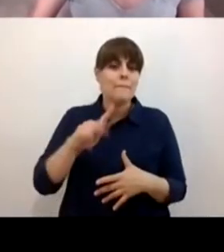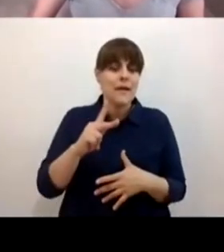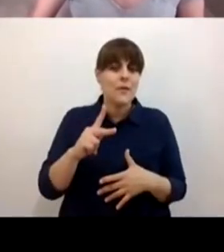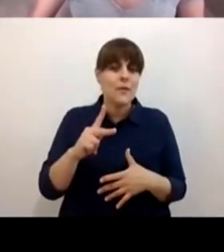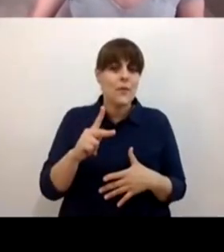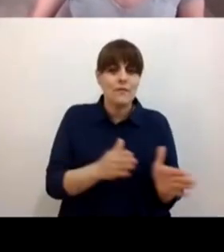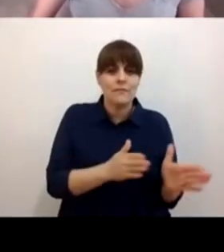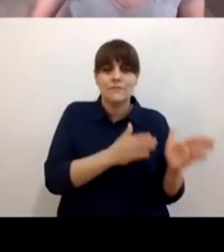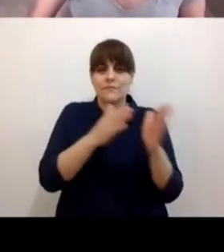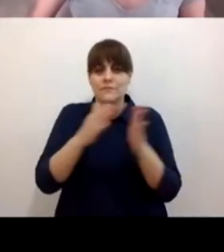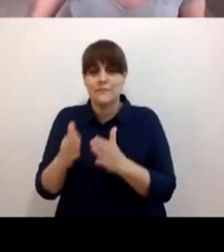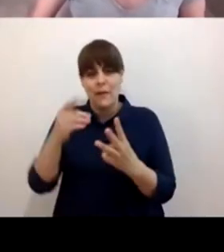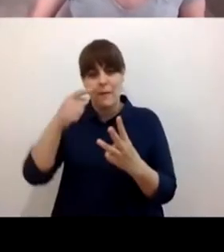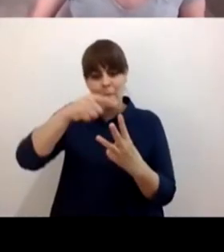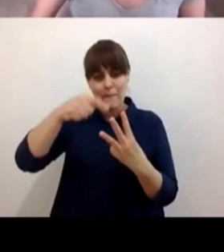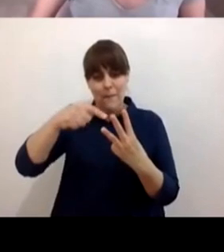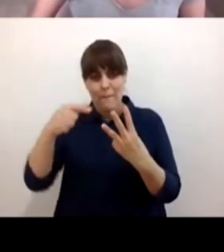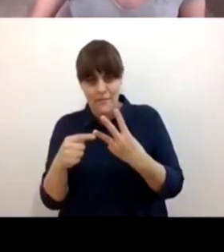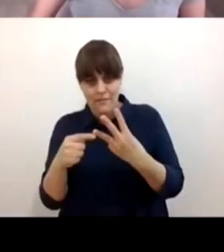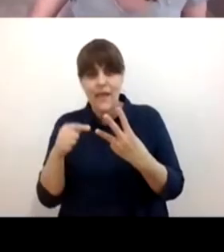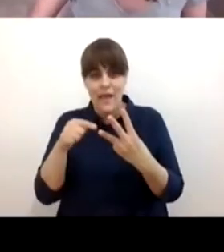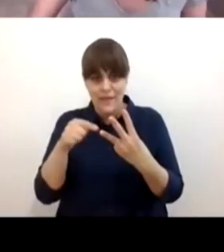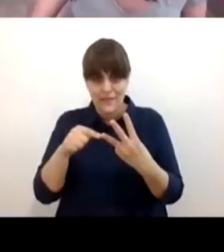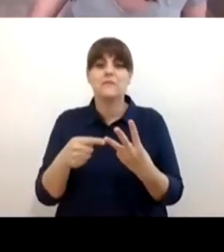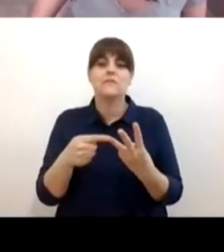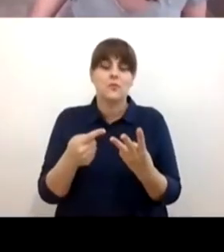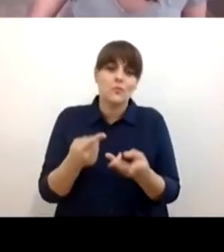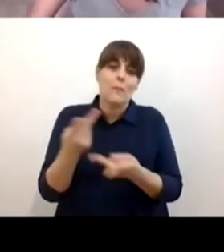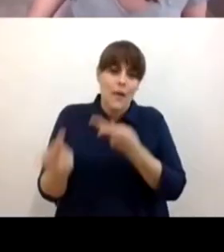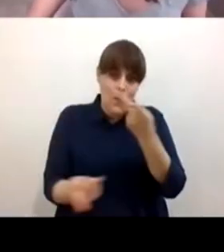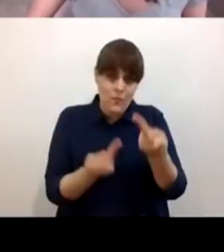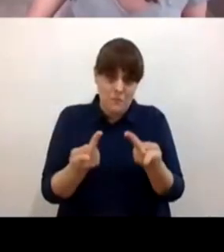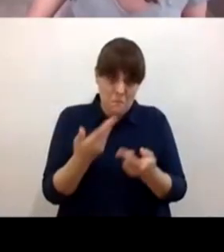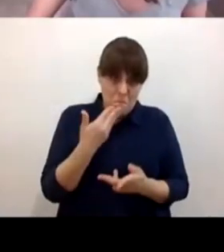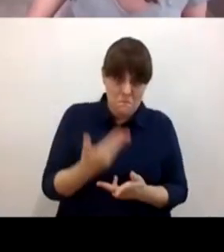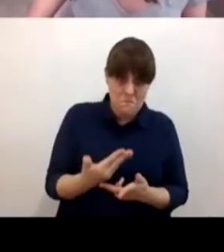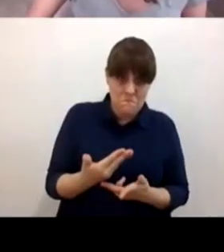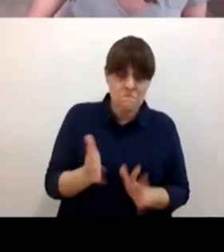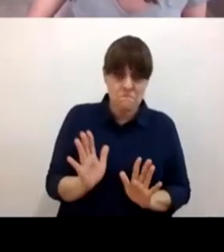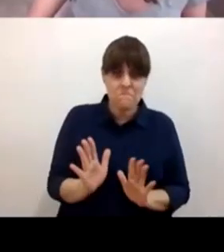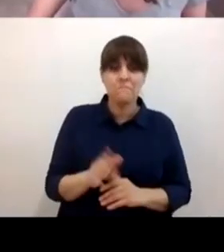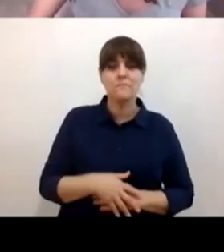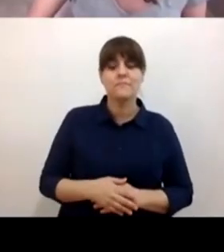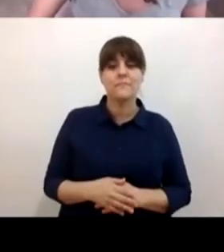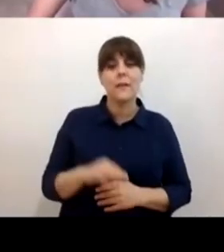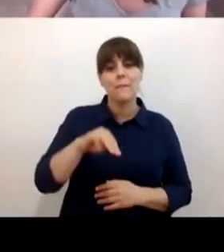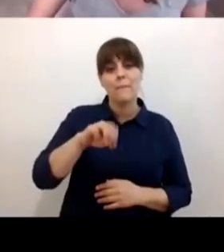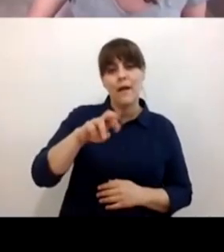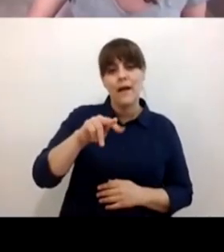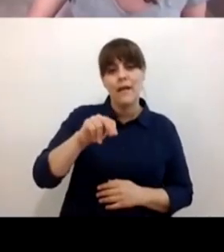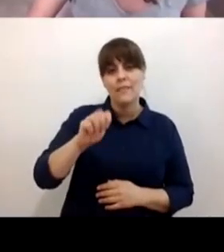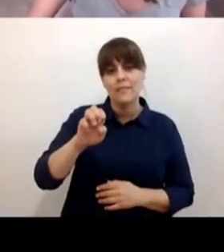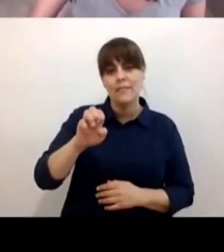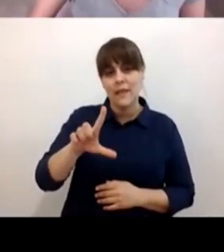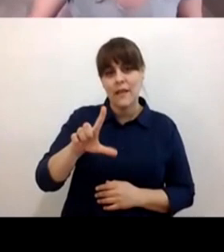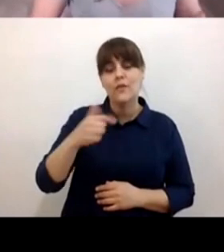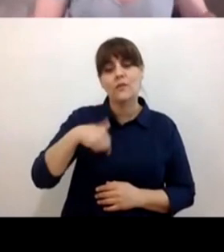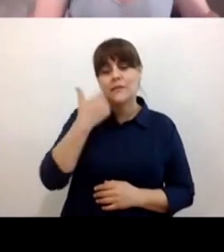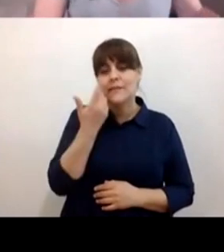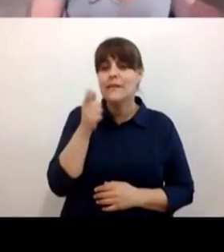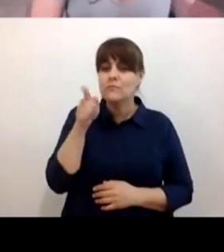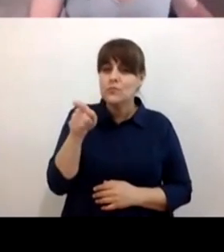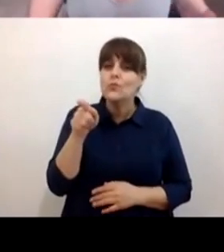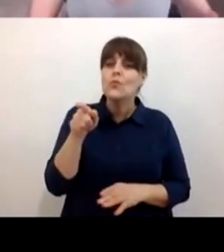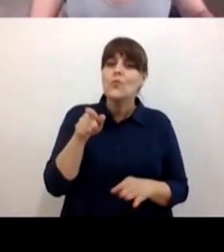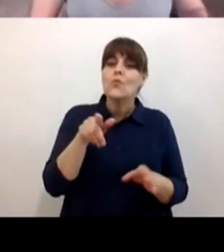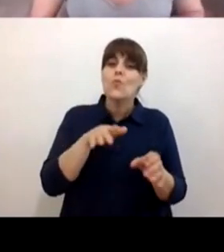la tercera hasta la tercera vuelta si no les parece mal entonces Martel estamos con muchas ganas de escuchar tu reacción